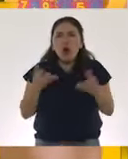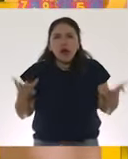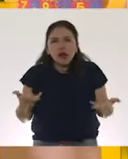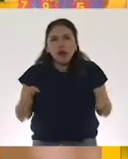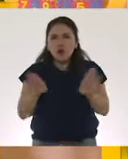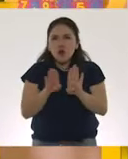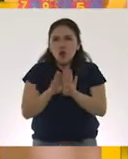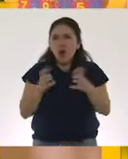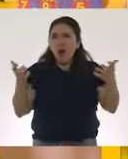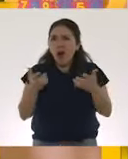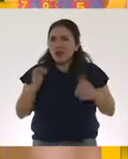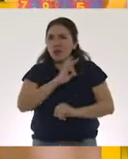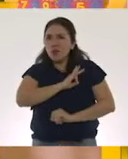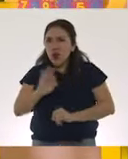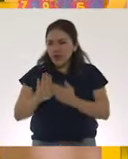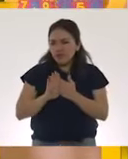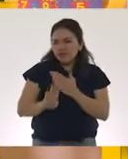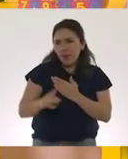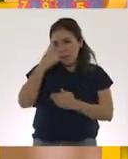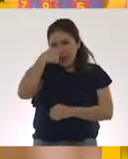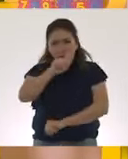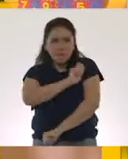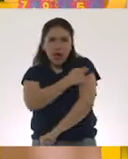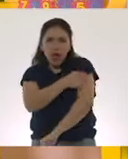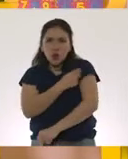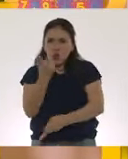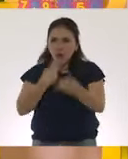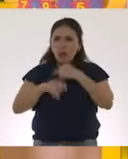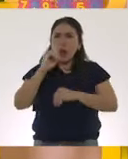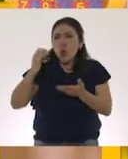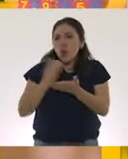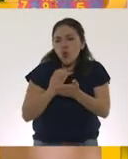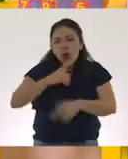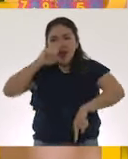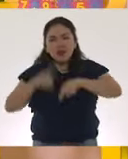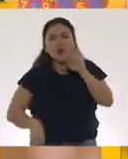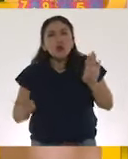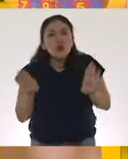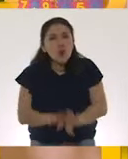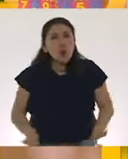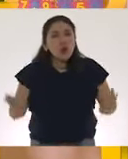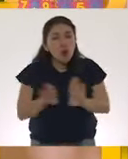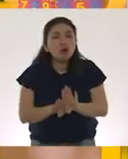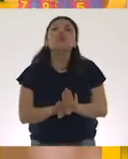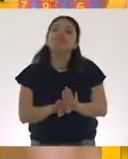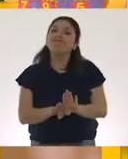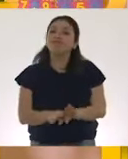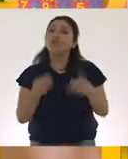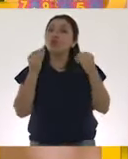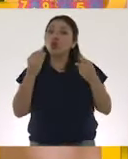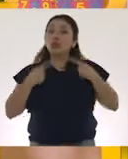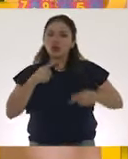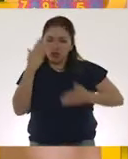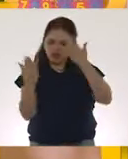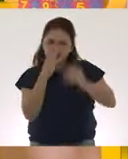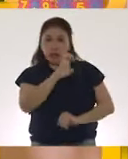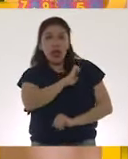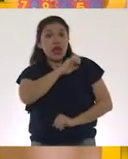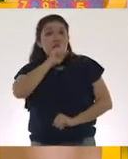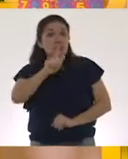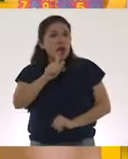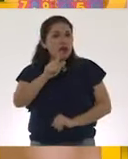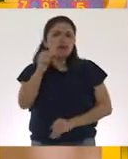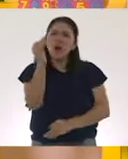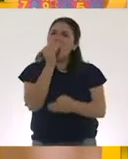desarrollar vacunas o curas contra esta enfermedad, intervienen muchos especialistas de